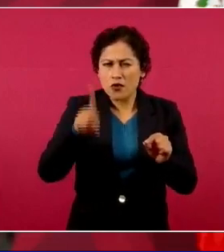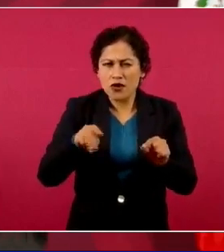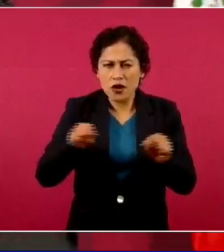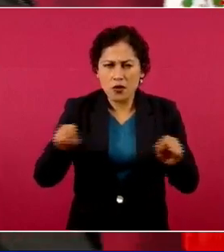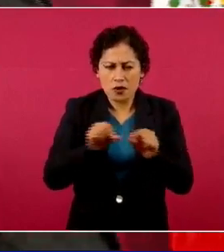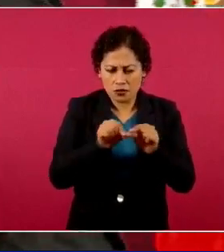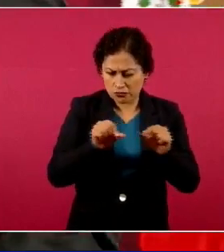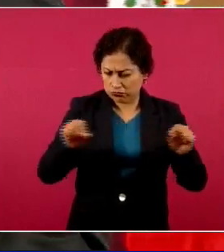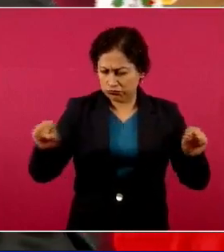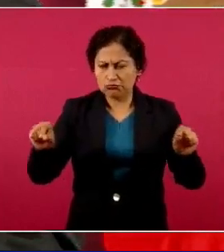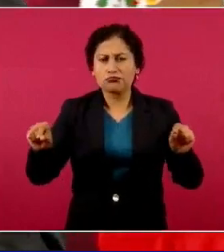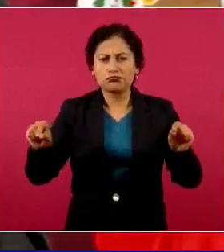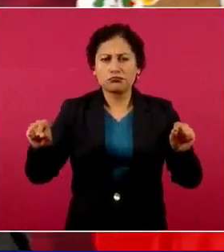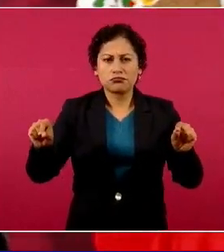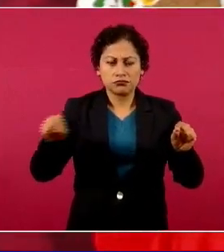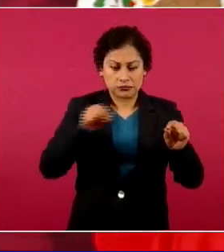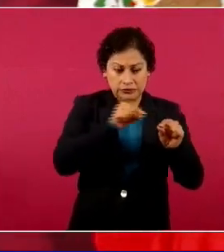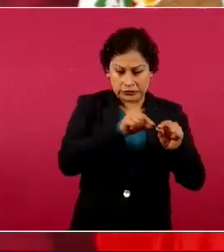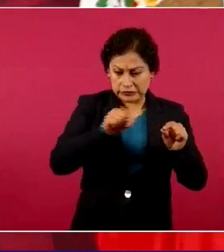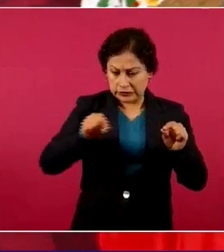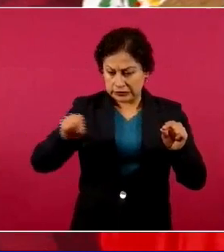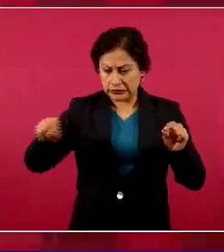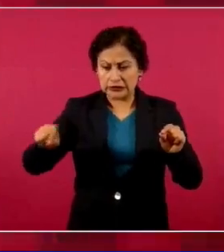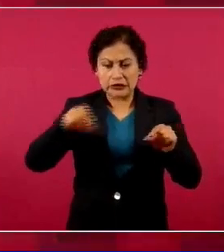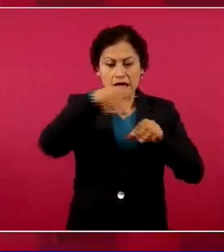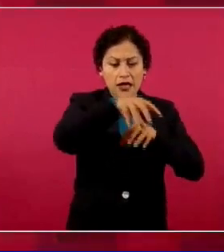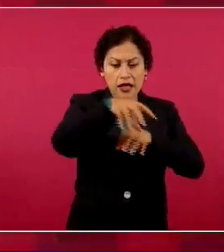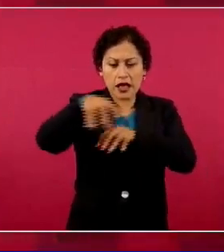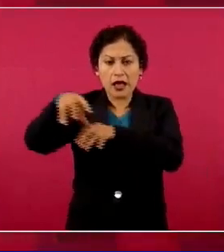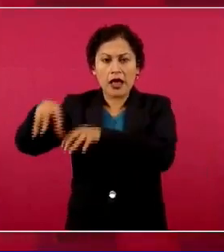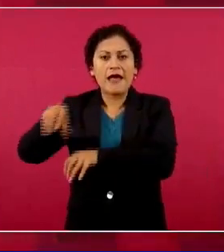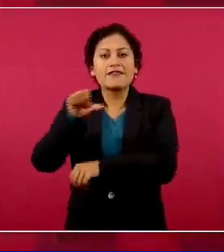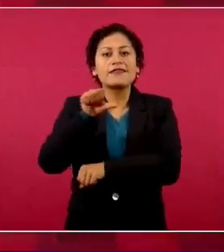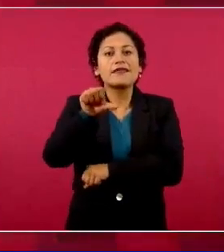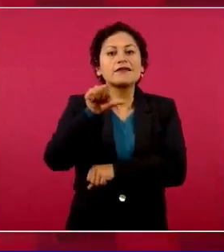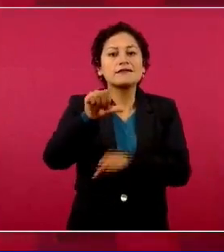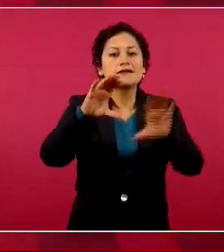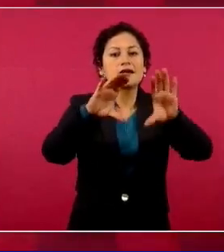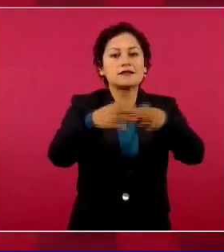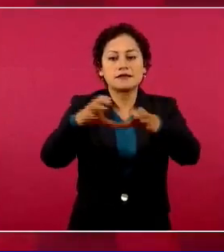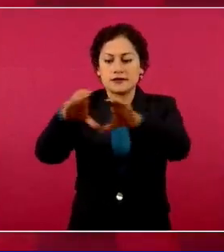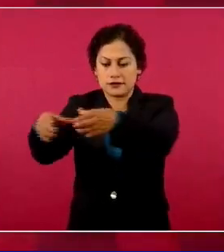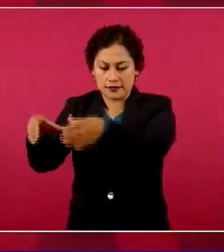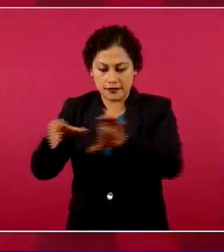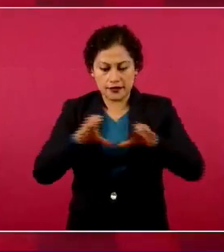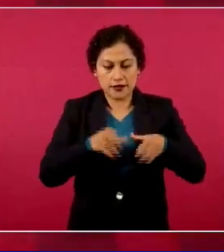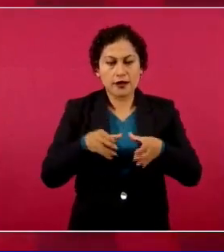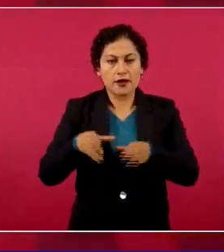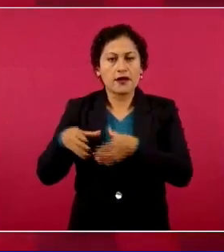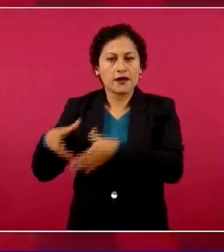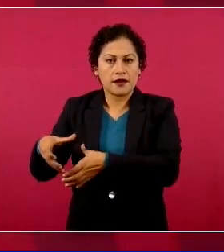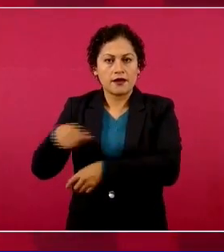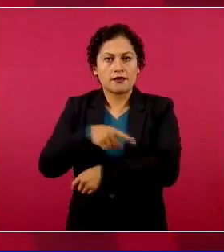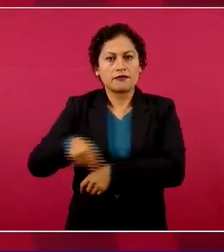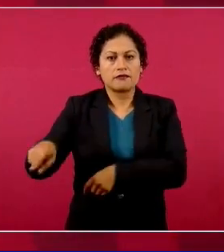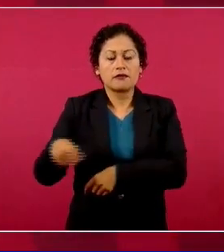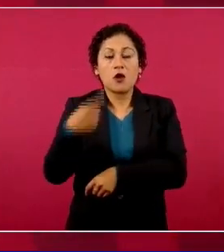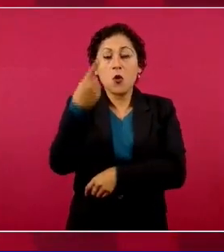son 16 ejidos y en una semana